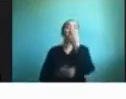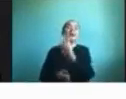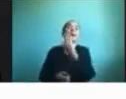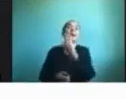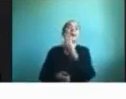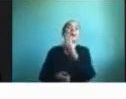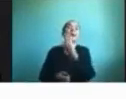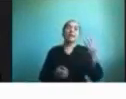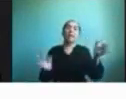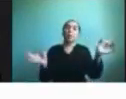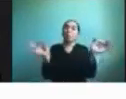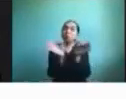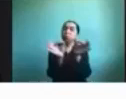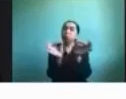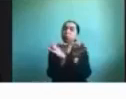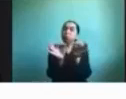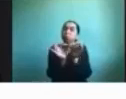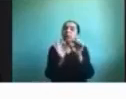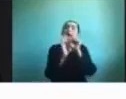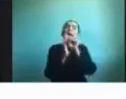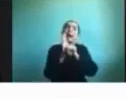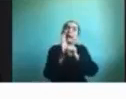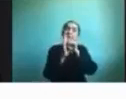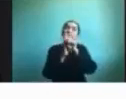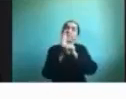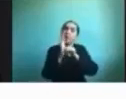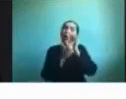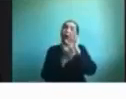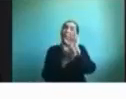explicado y hay videos de demostración